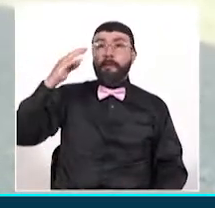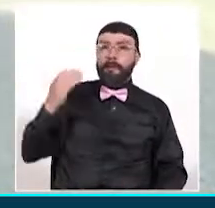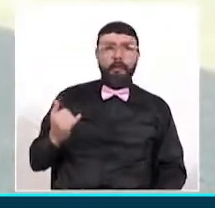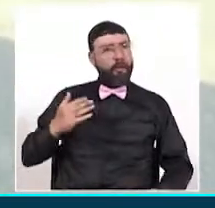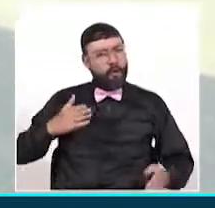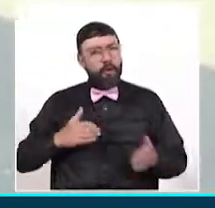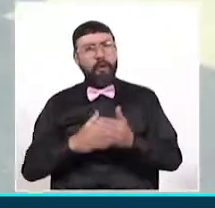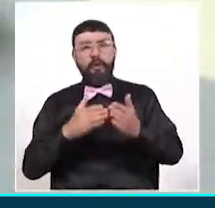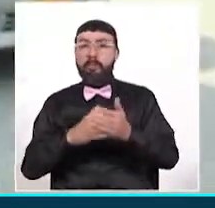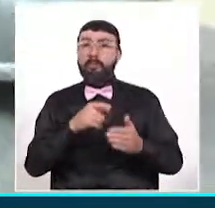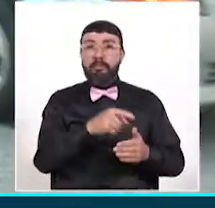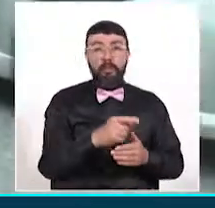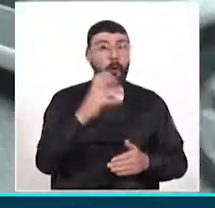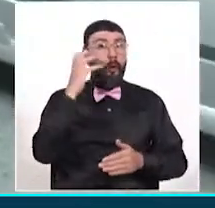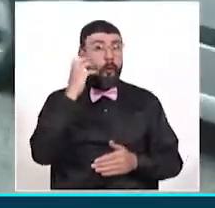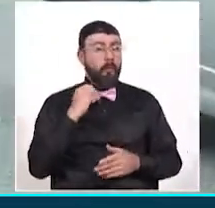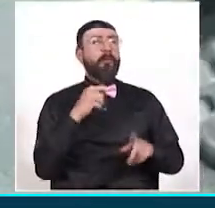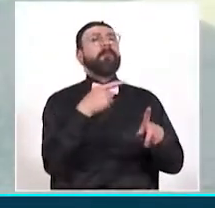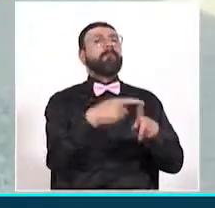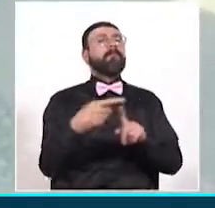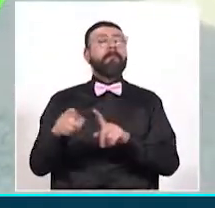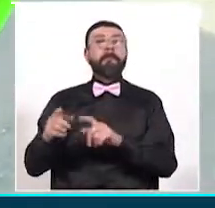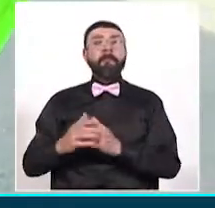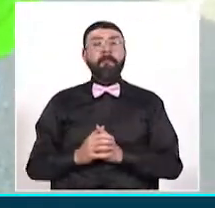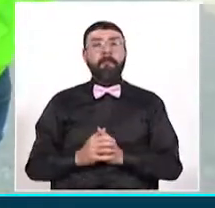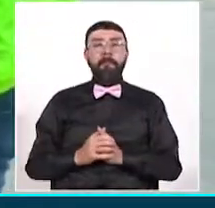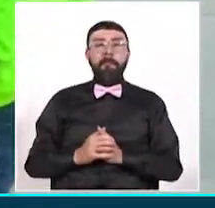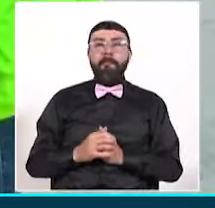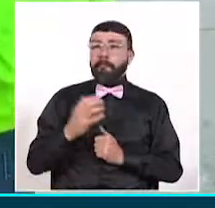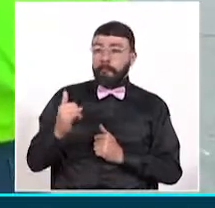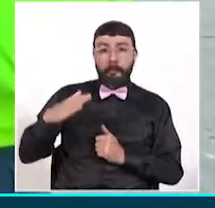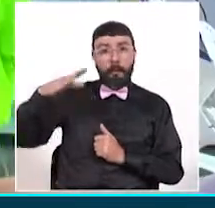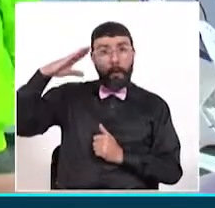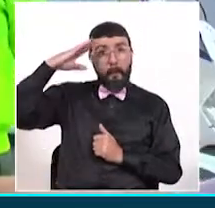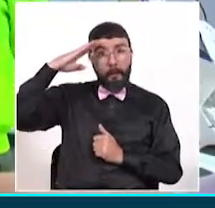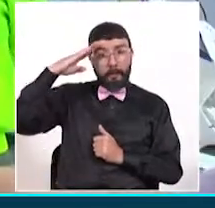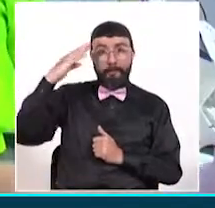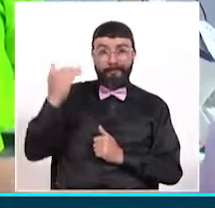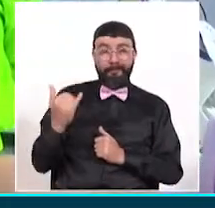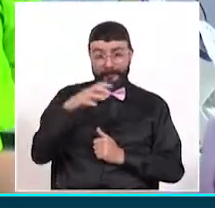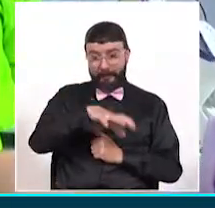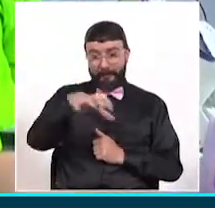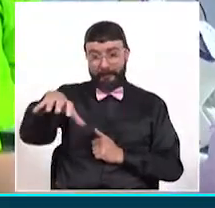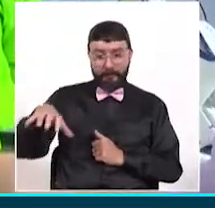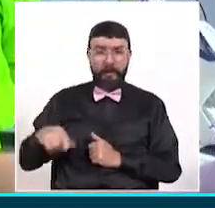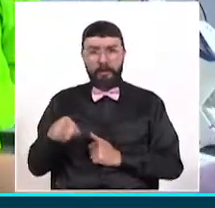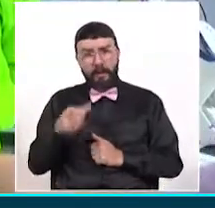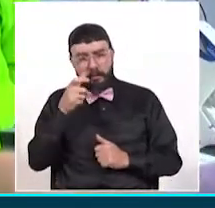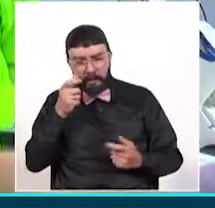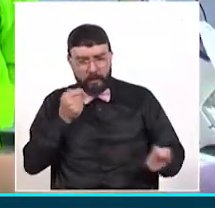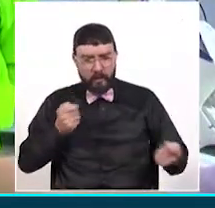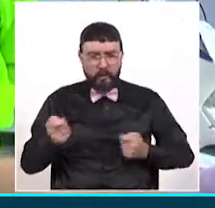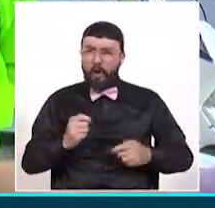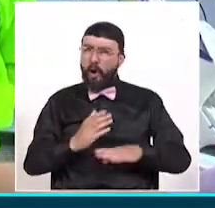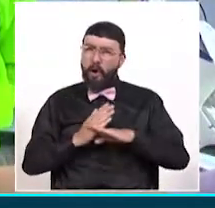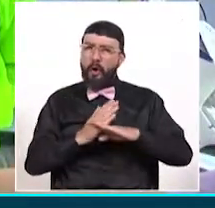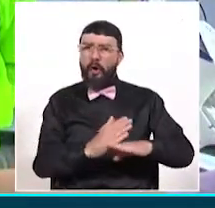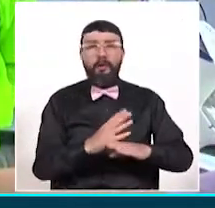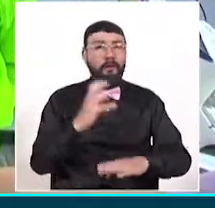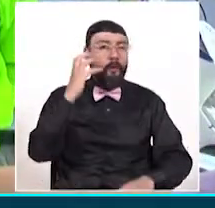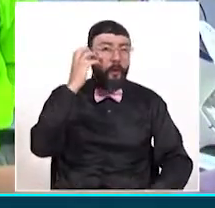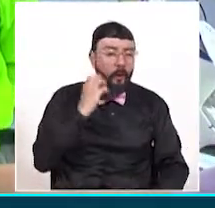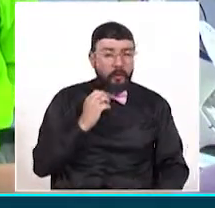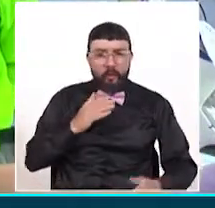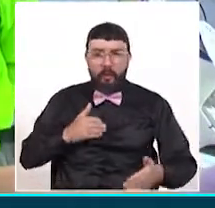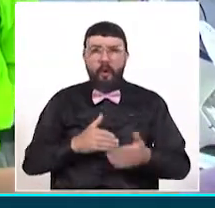atacar el delito de hurto a automotores. La policía metropolitana viene liderando unas estrategias contra el hurto a vehículos